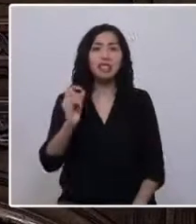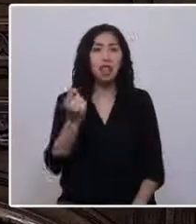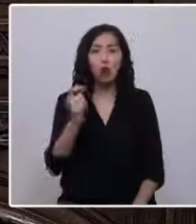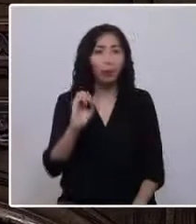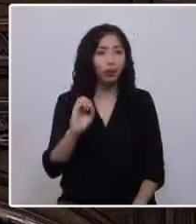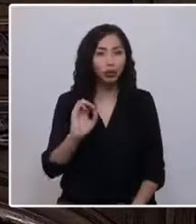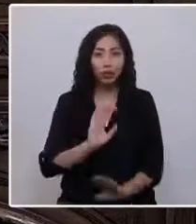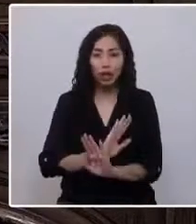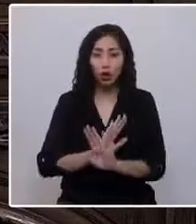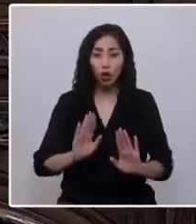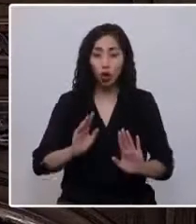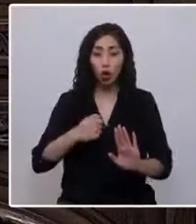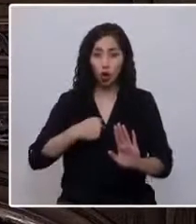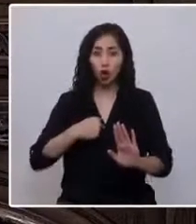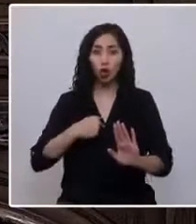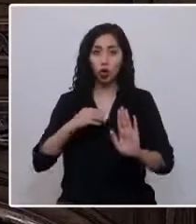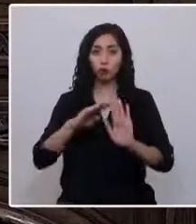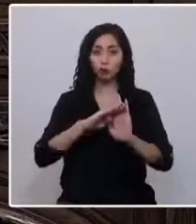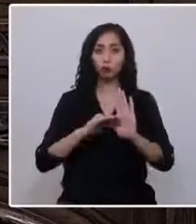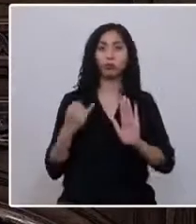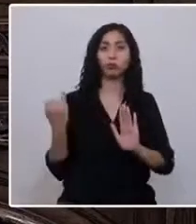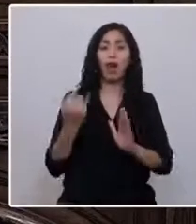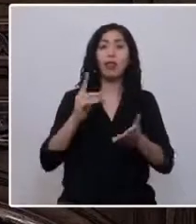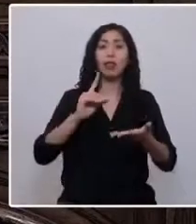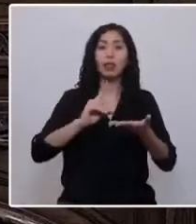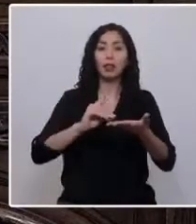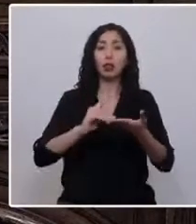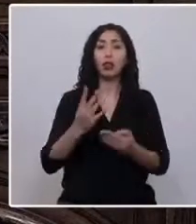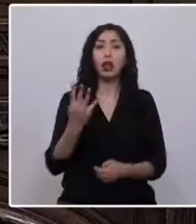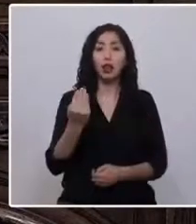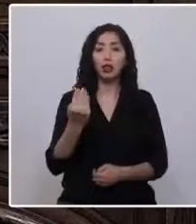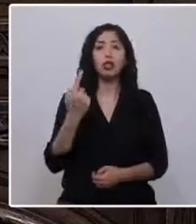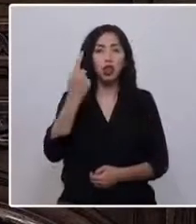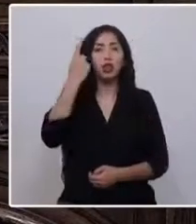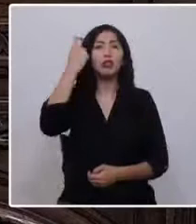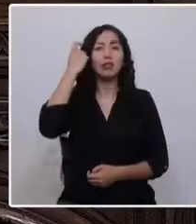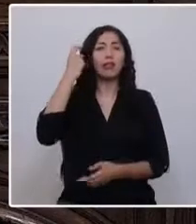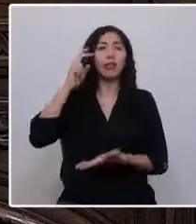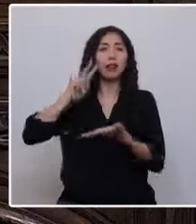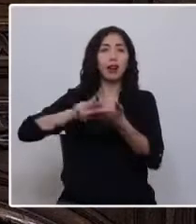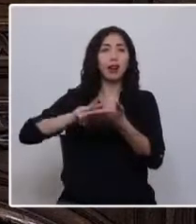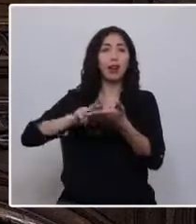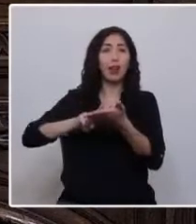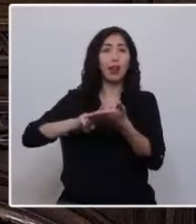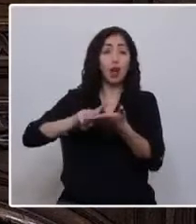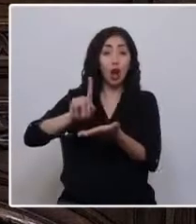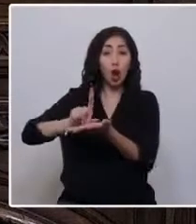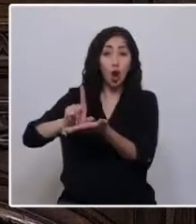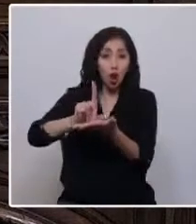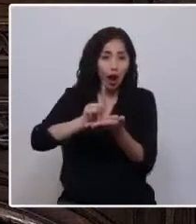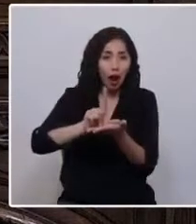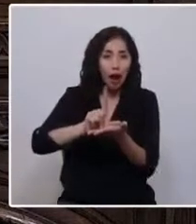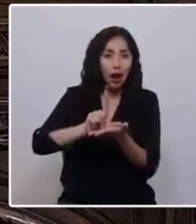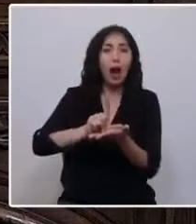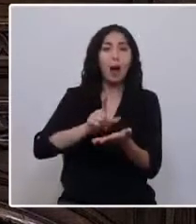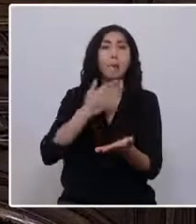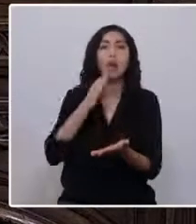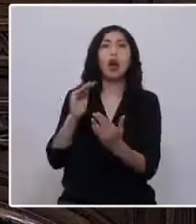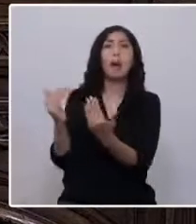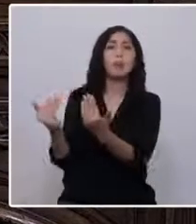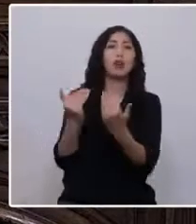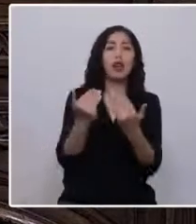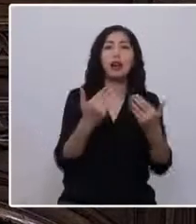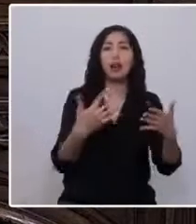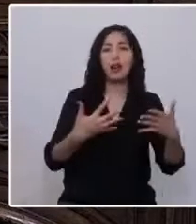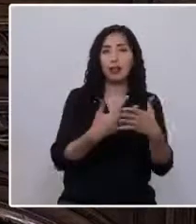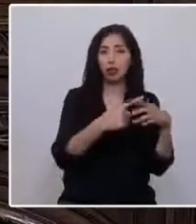independiente del Distrito 14, conscientes de la realidad local, decidimos apoyarnos mayoritariamente en redes sociales y en